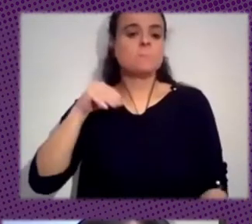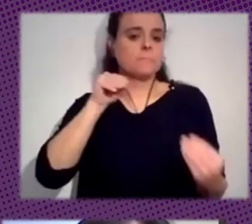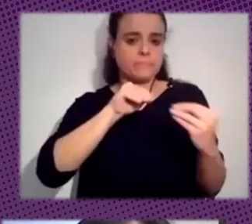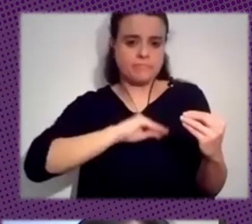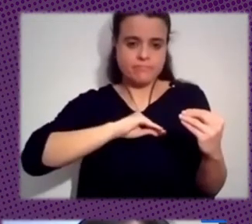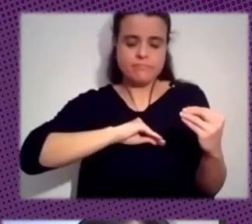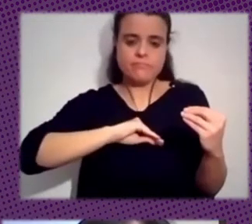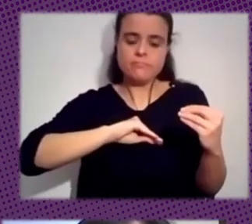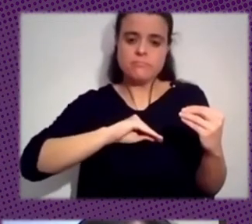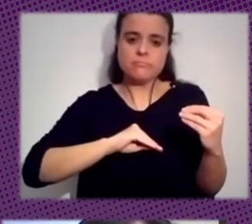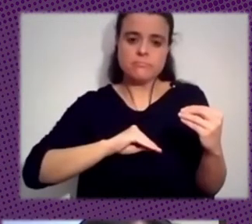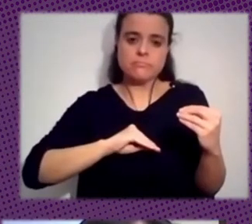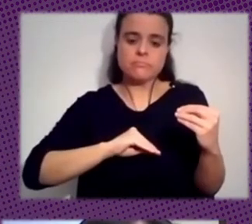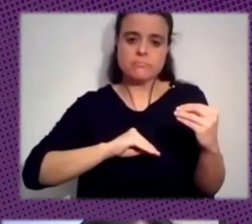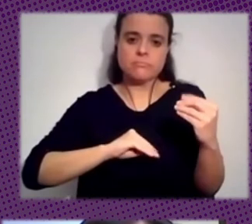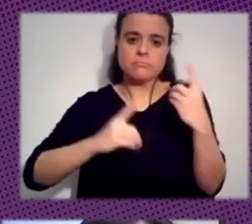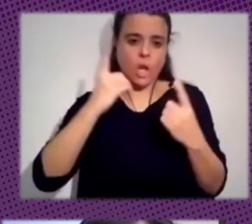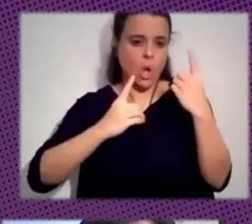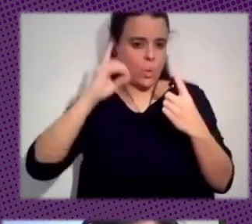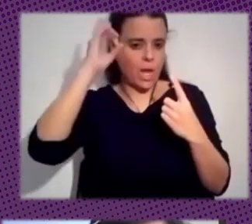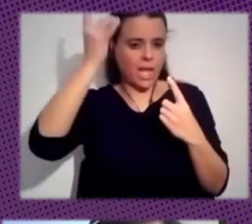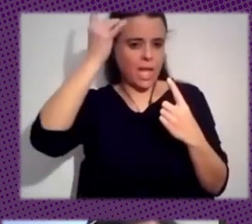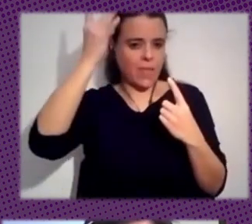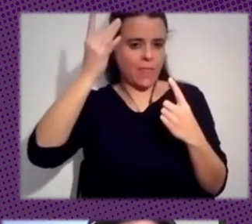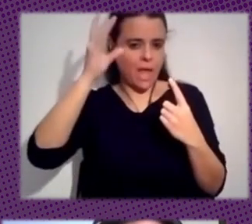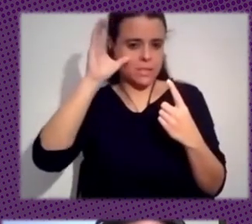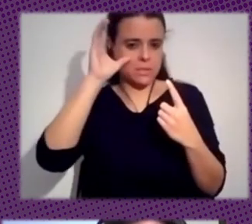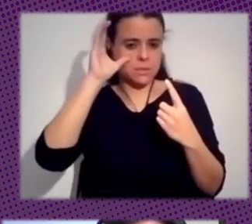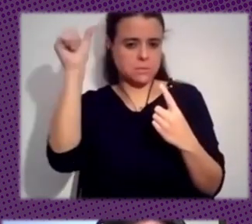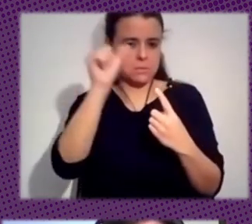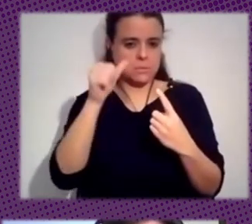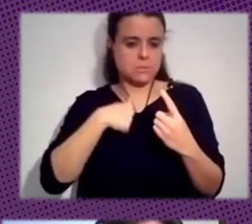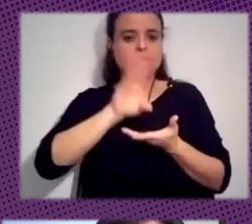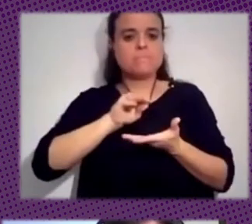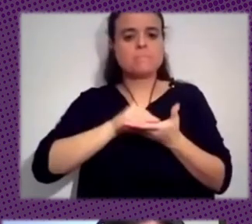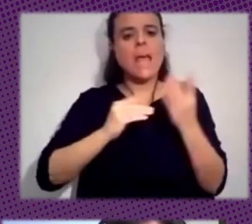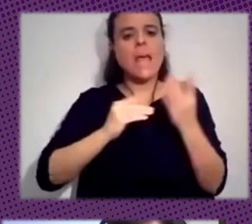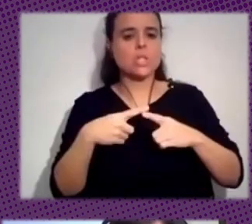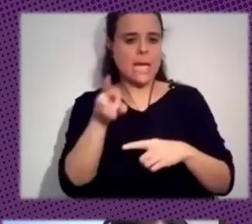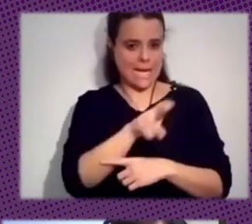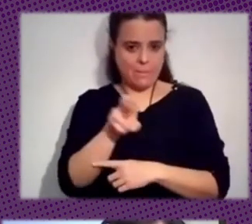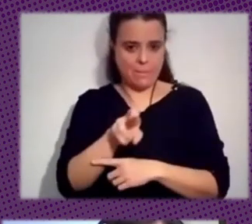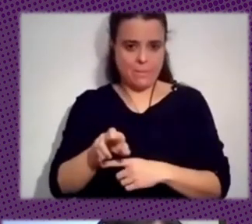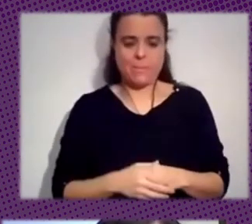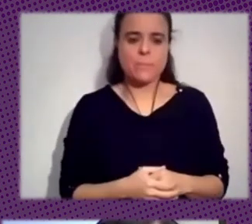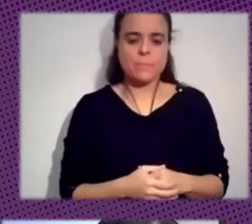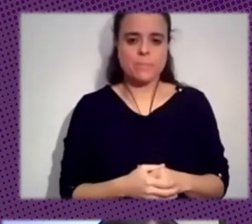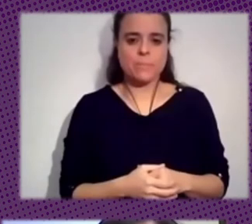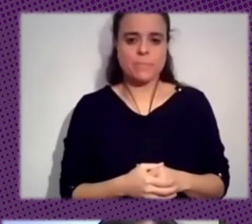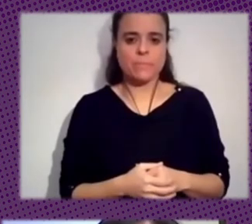algunas de las de las ideas he escuchado como varias cosas repetidas y aparte además estoy muy